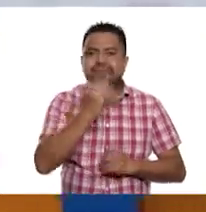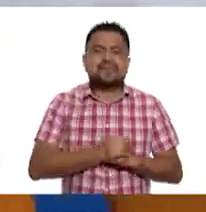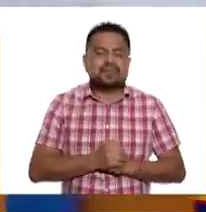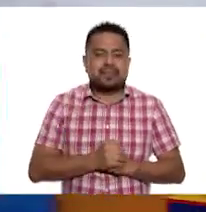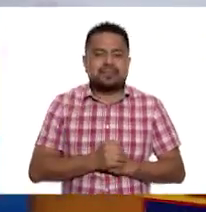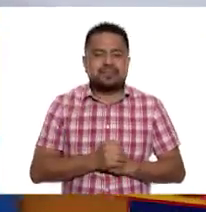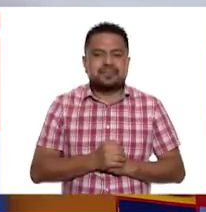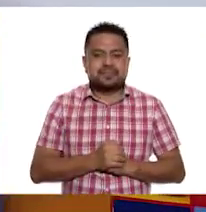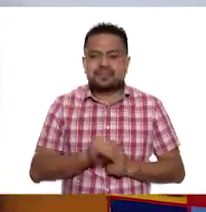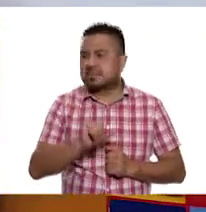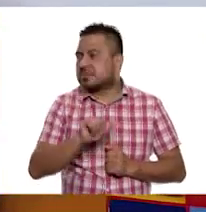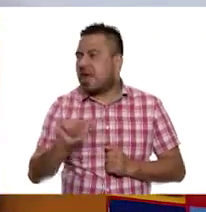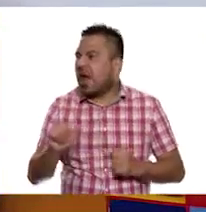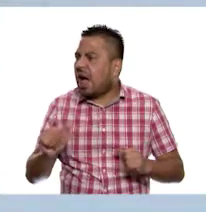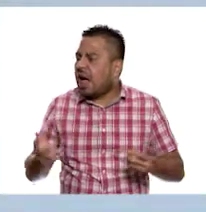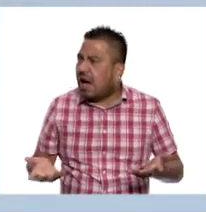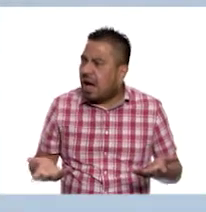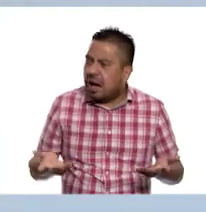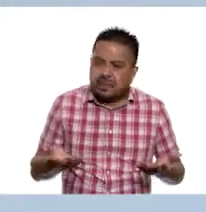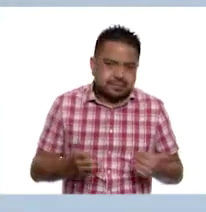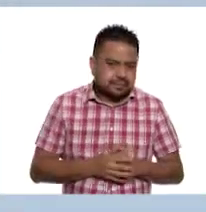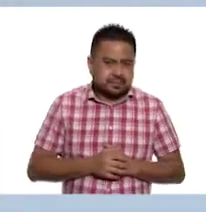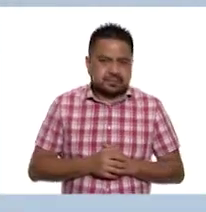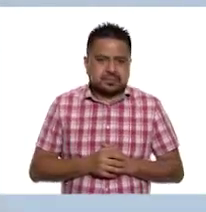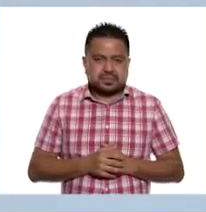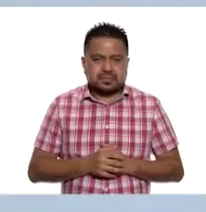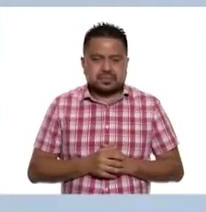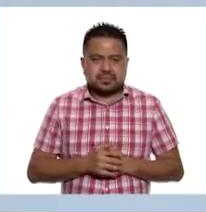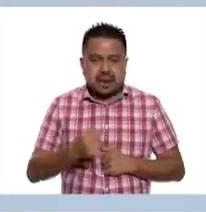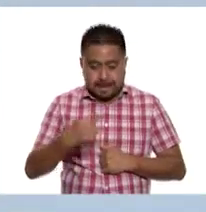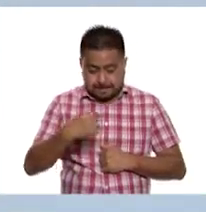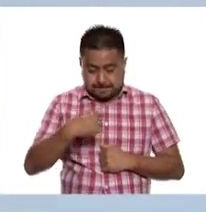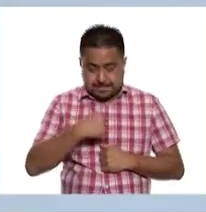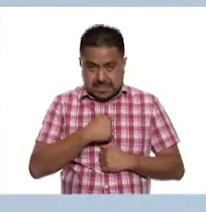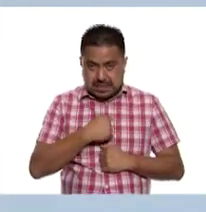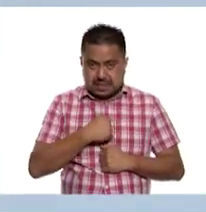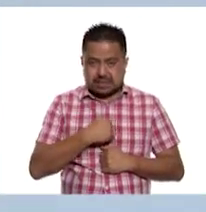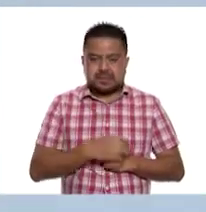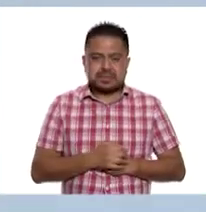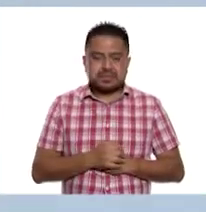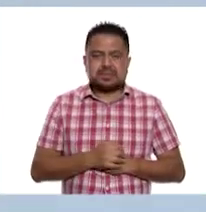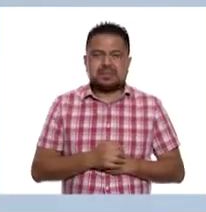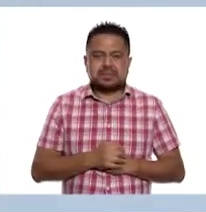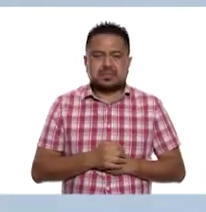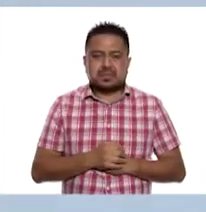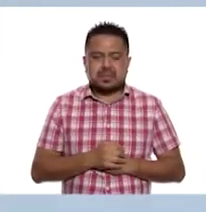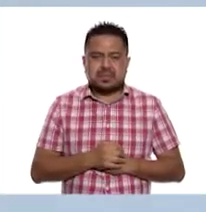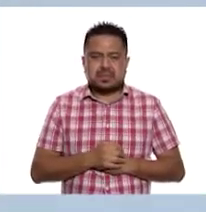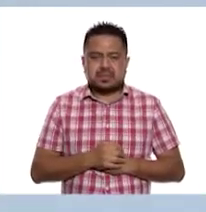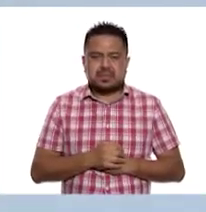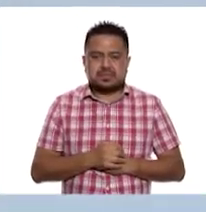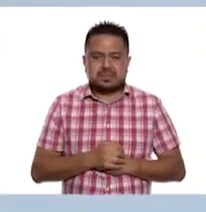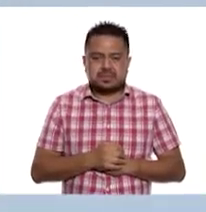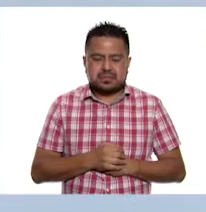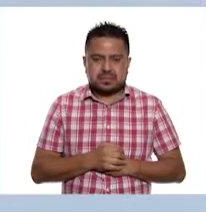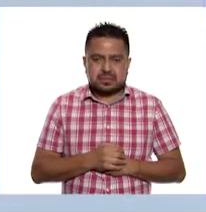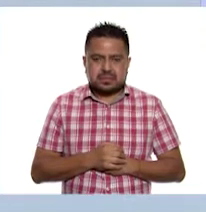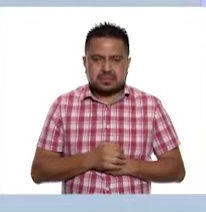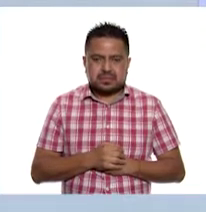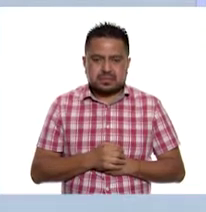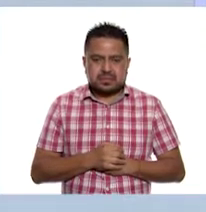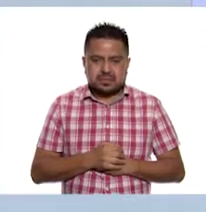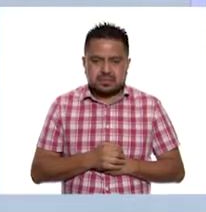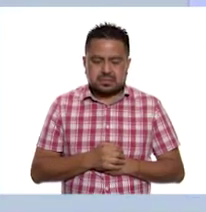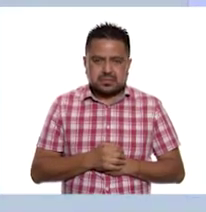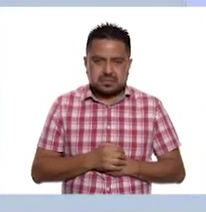A. A. Mis. Mis. El espacio. Aunque